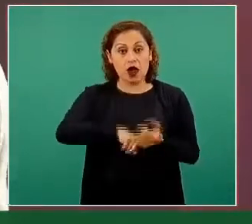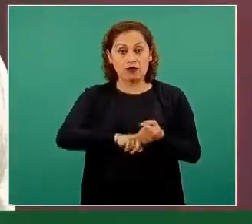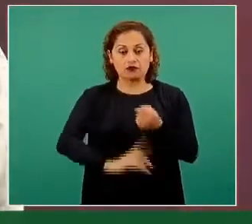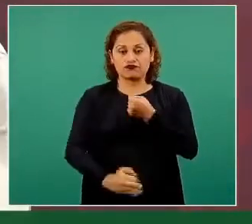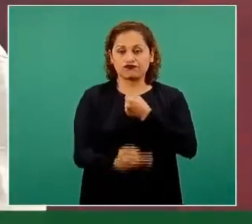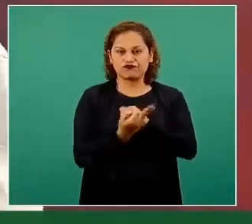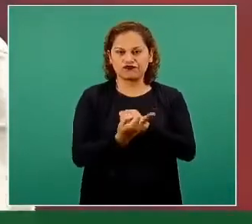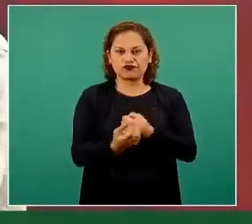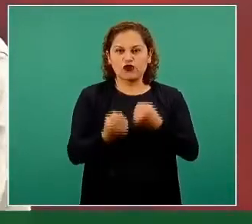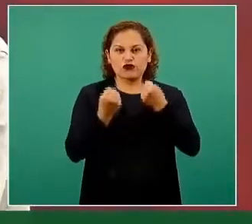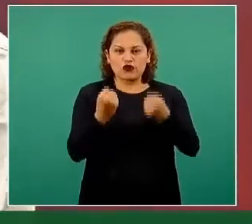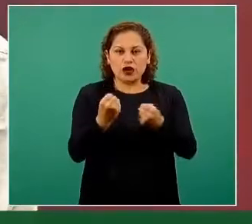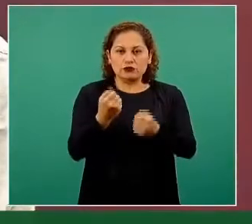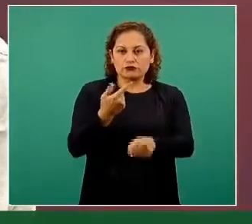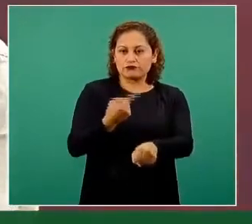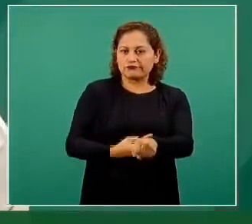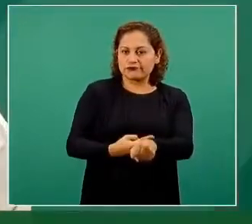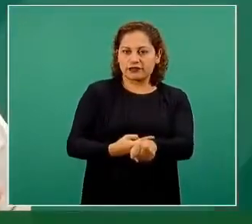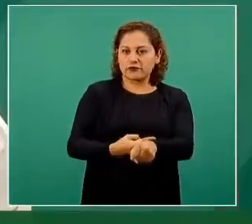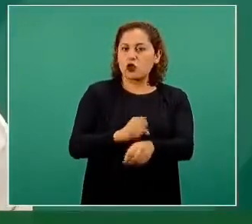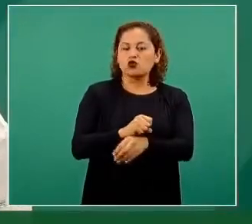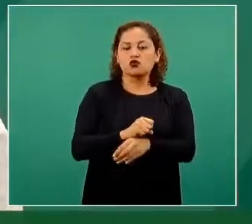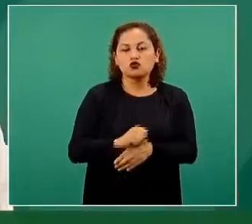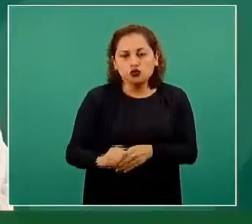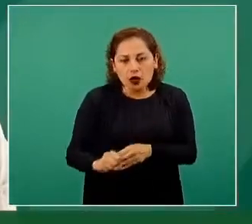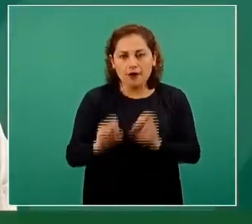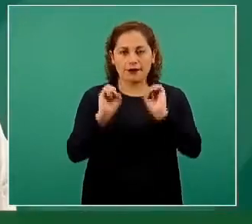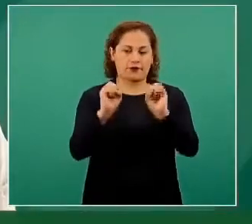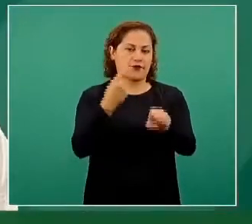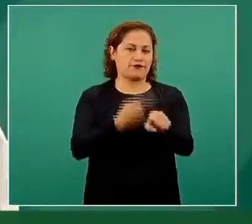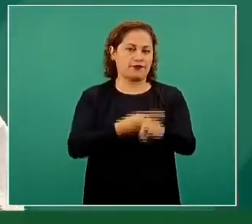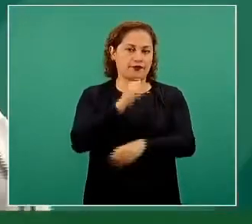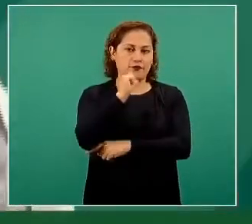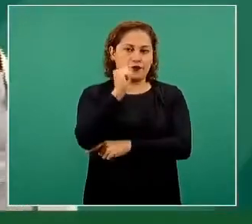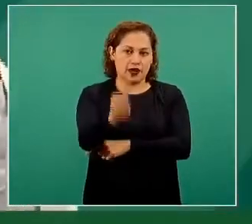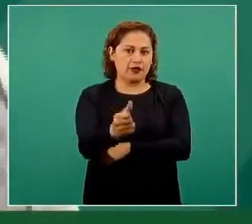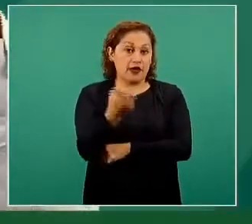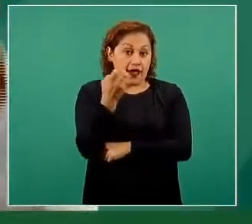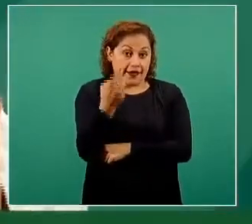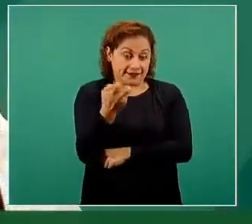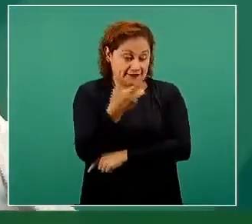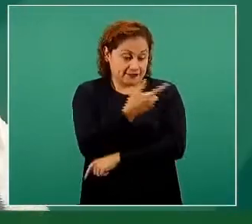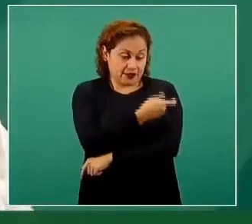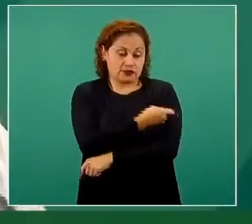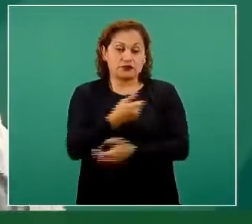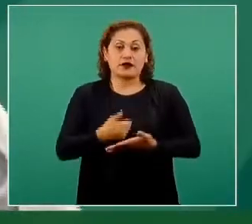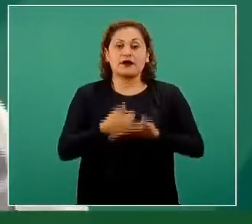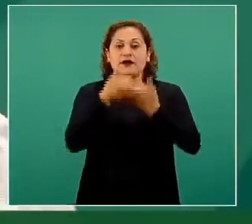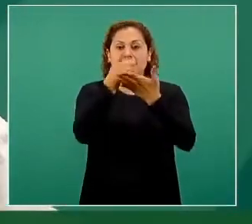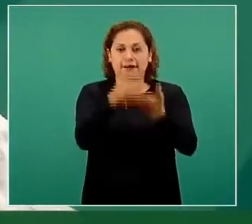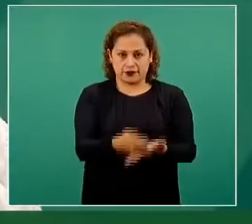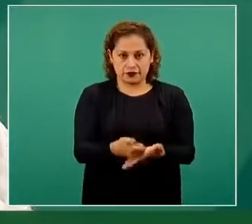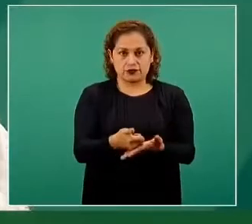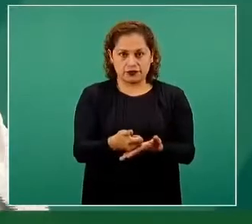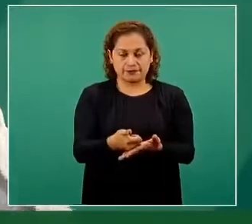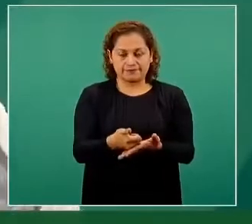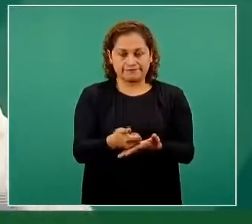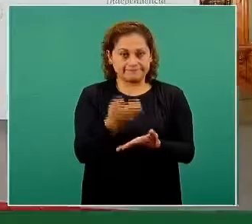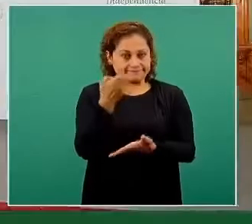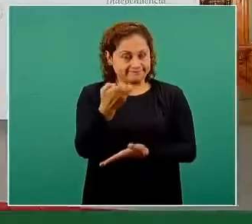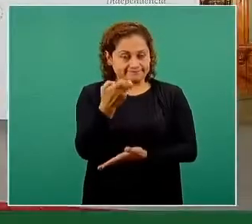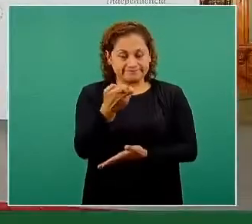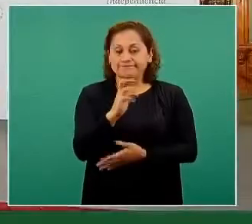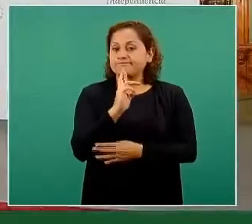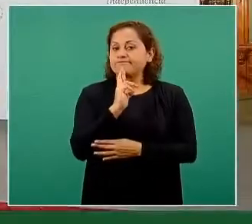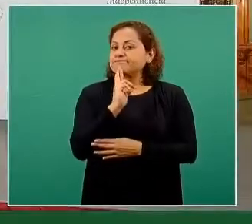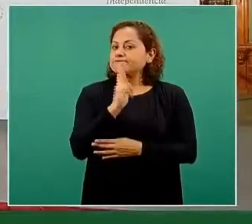leves. Lo que hace principalmente es proteger contra la enfermedad y en lo que logra su mayor beneficio, su mayor